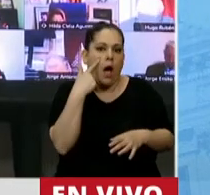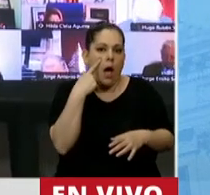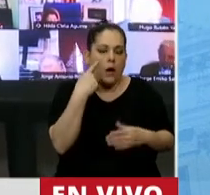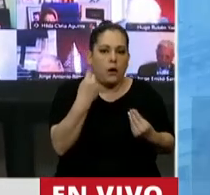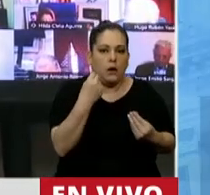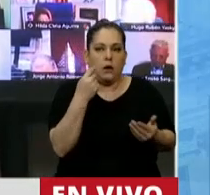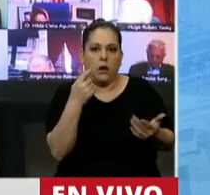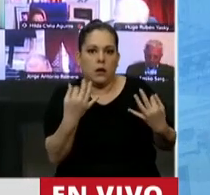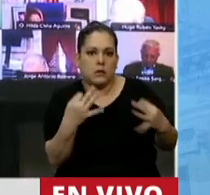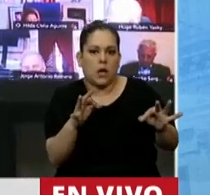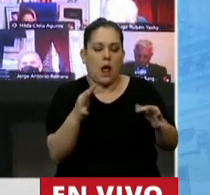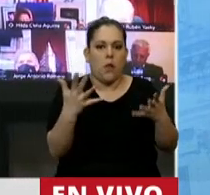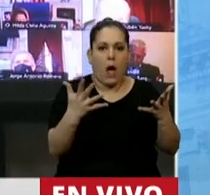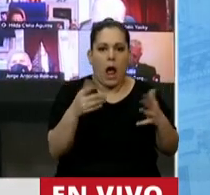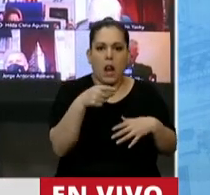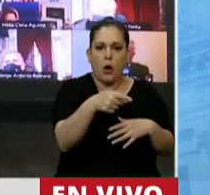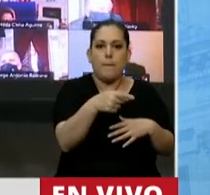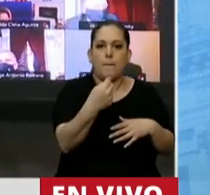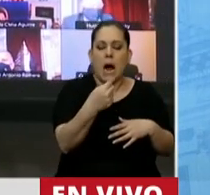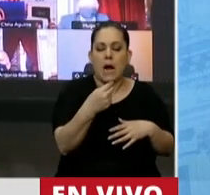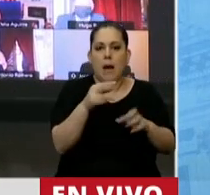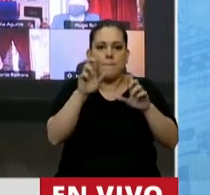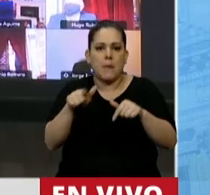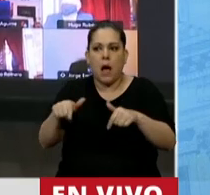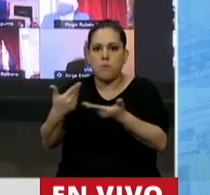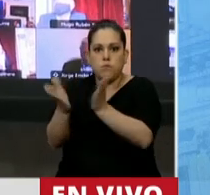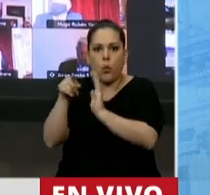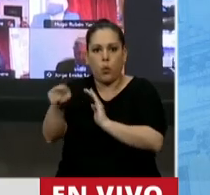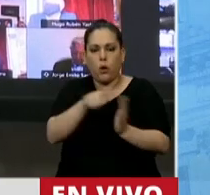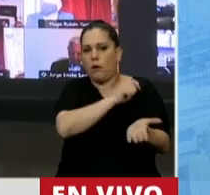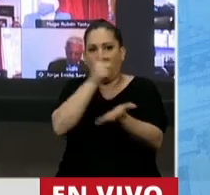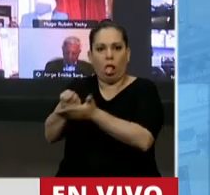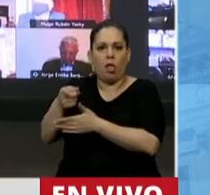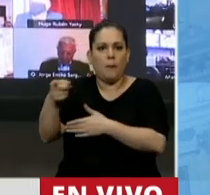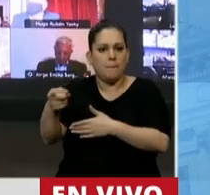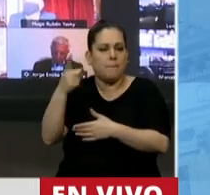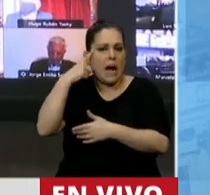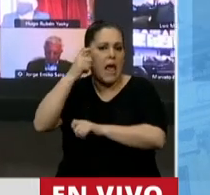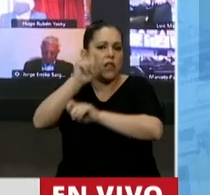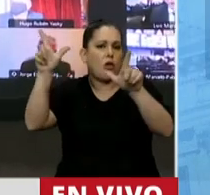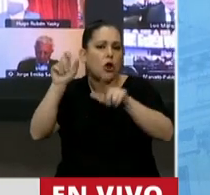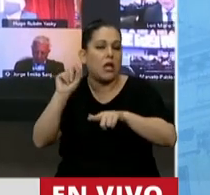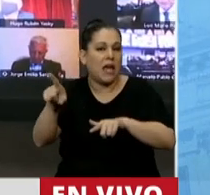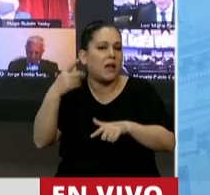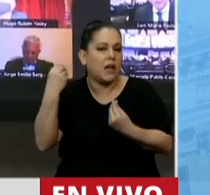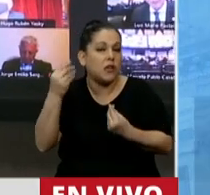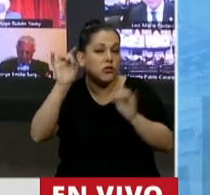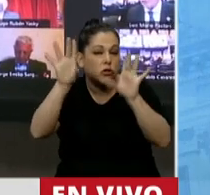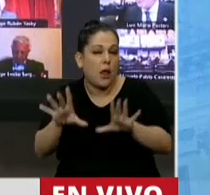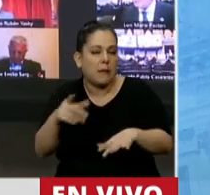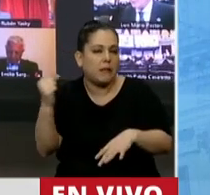lo absurdo y lo grotesco de las políticas públicas impregnadas de un ideologismo que solamente